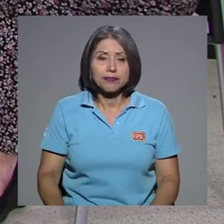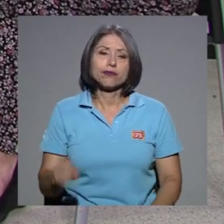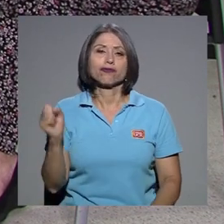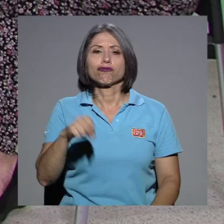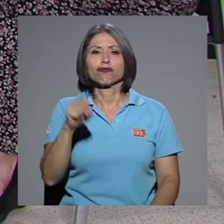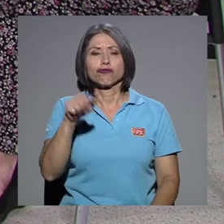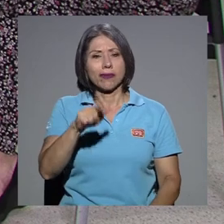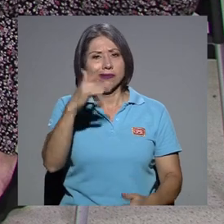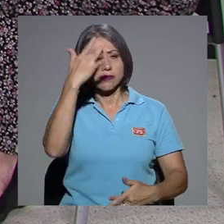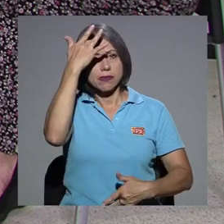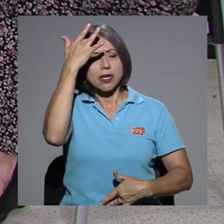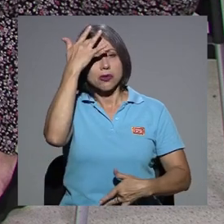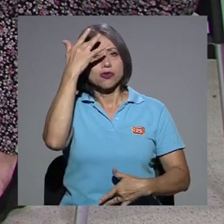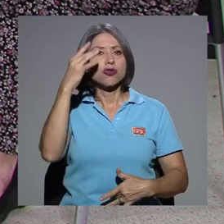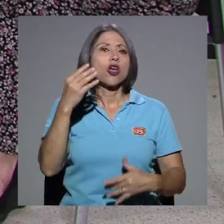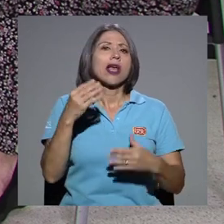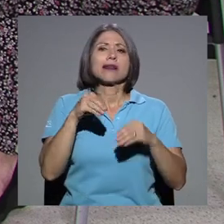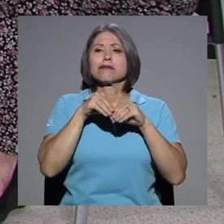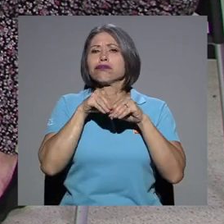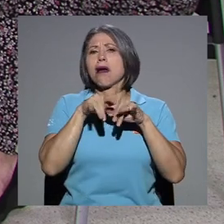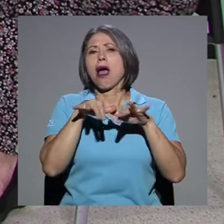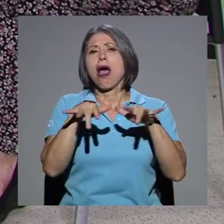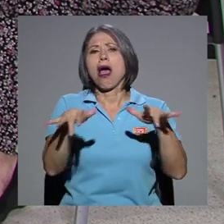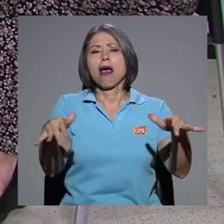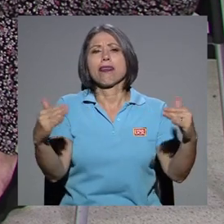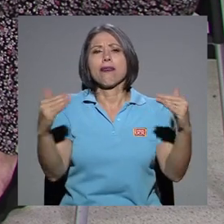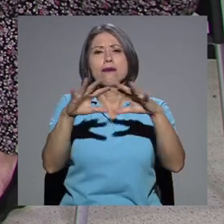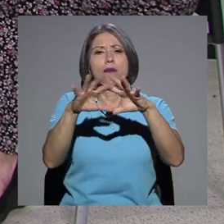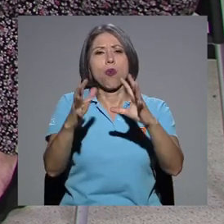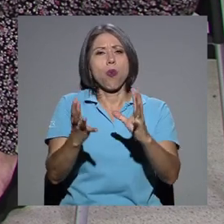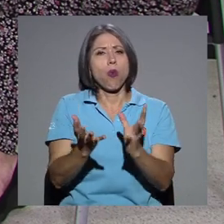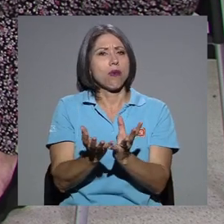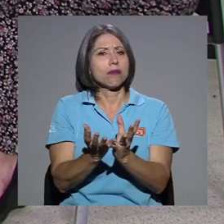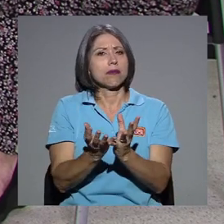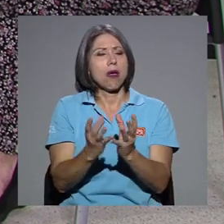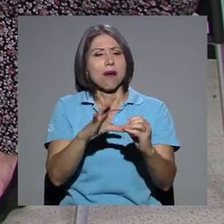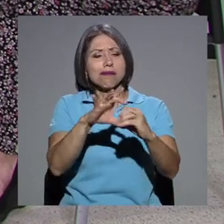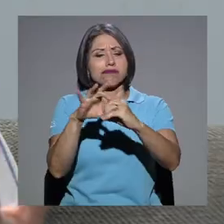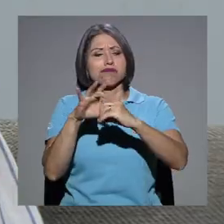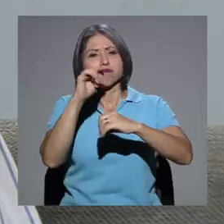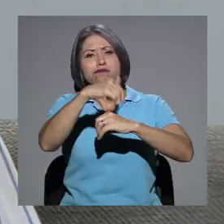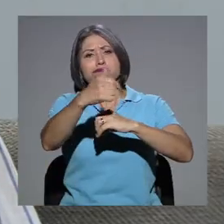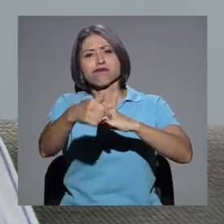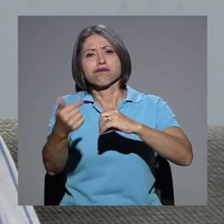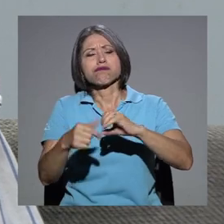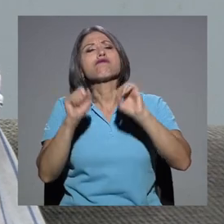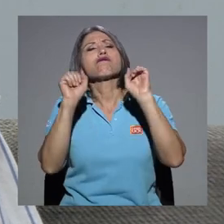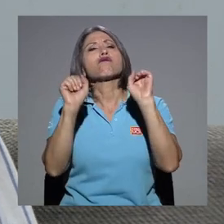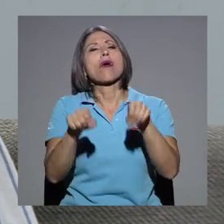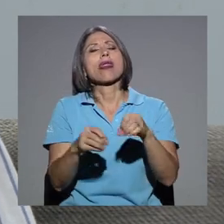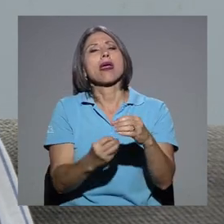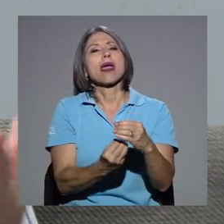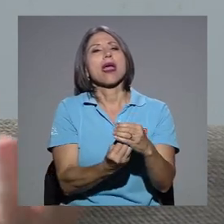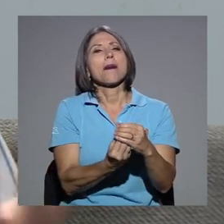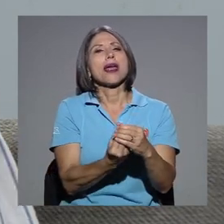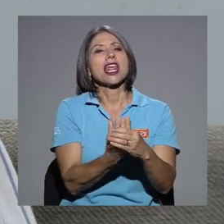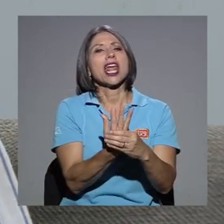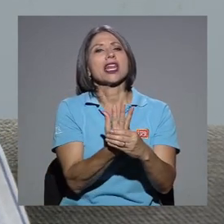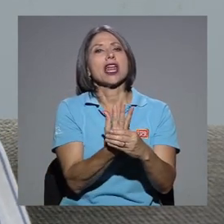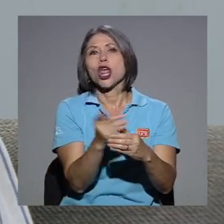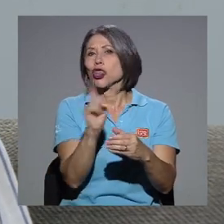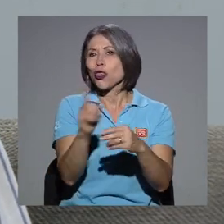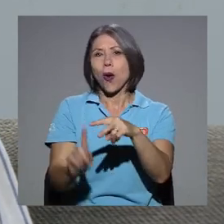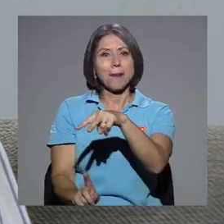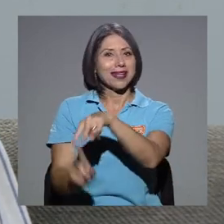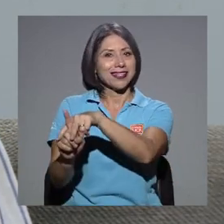son virus cosmopolitas, o sea, son virus que en cualquier lugar del mundo pueden emerger, se dice, no aparecer, porque siempre están,